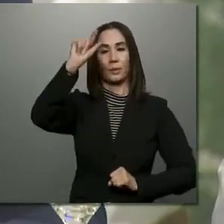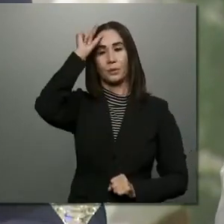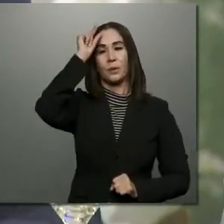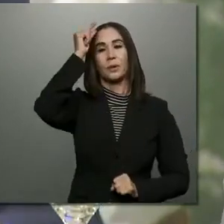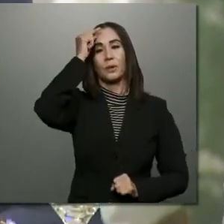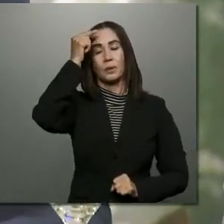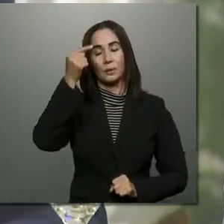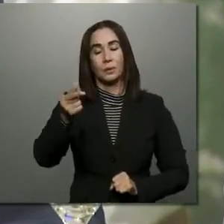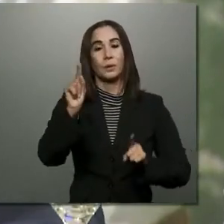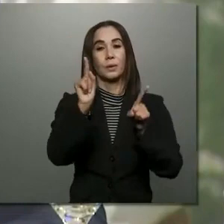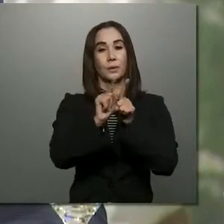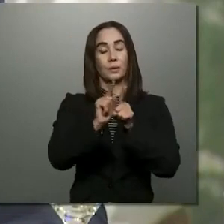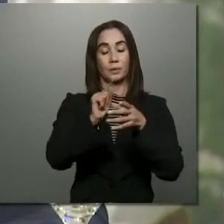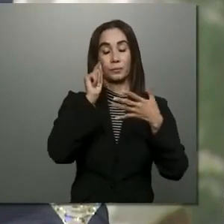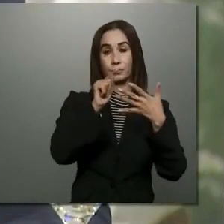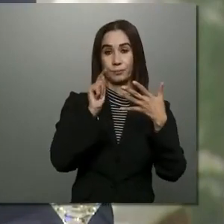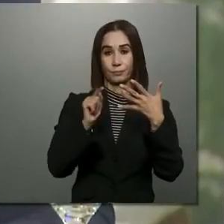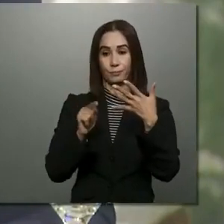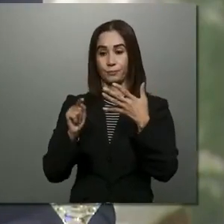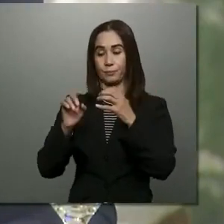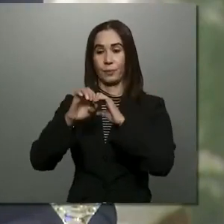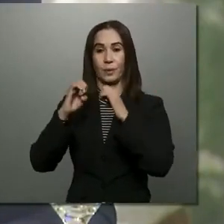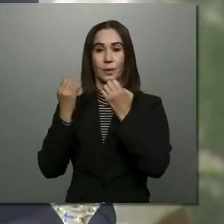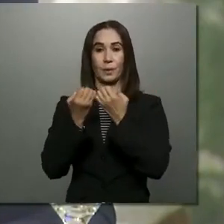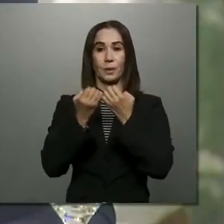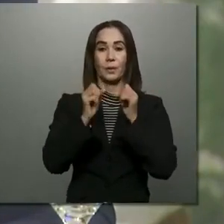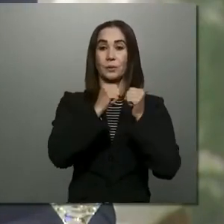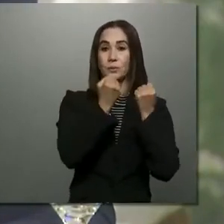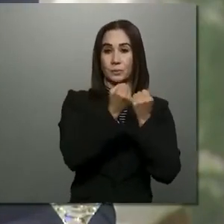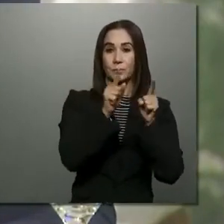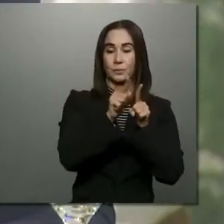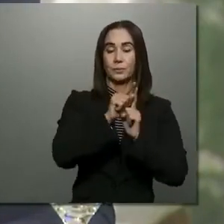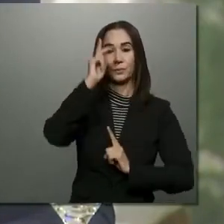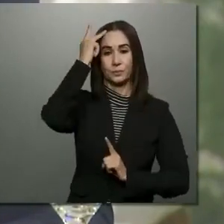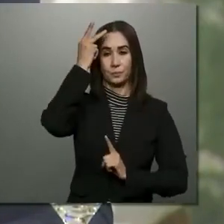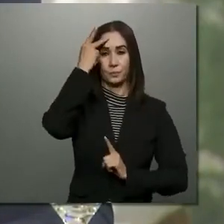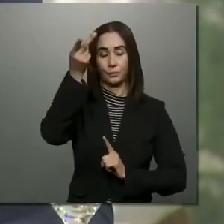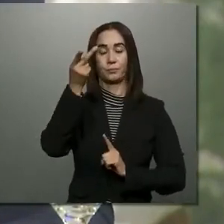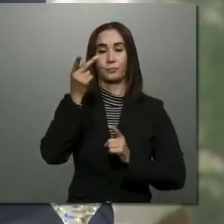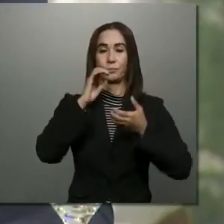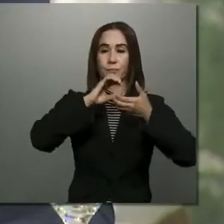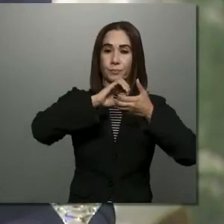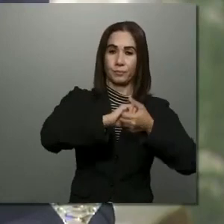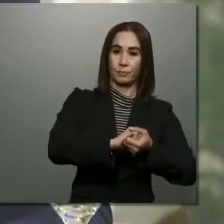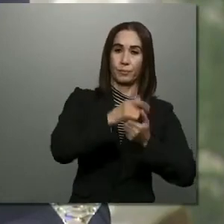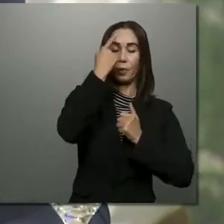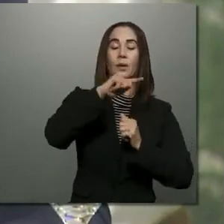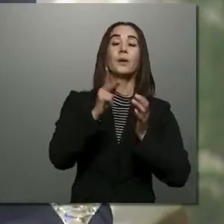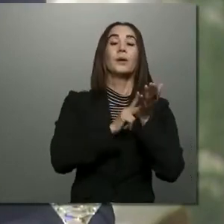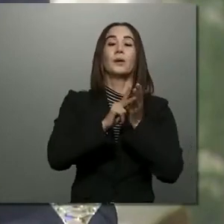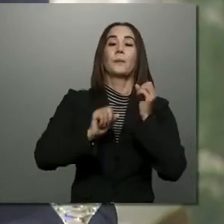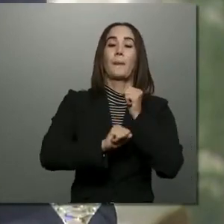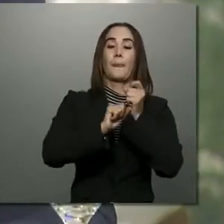y el consenso entre las fuerzas sociales y políticas, porque la verdadera transformación